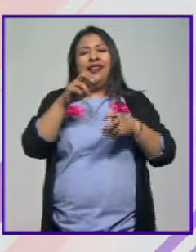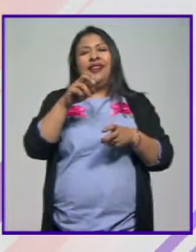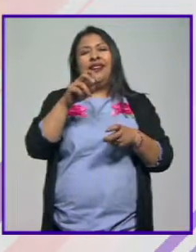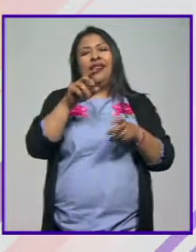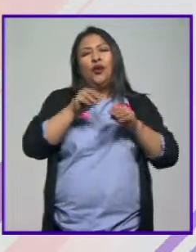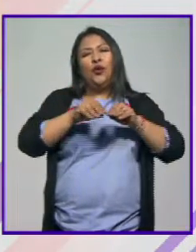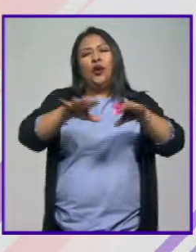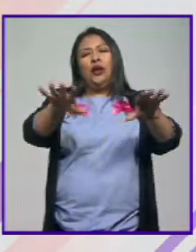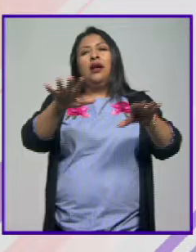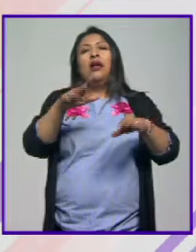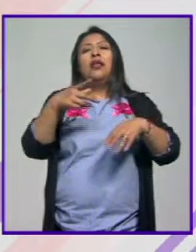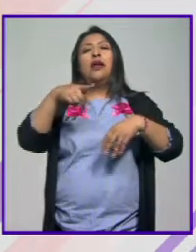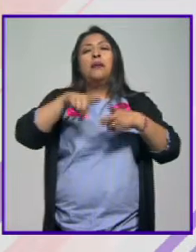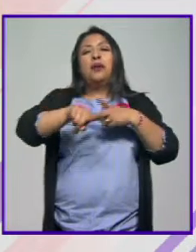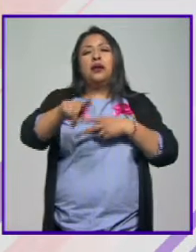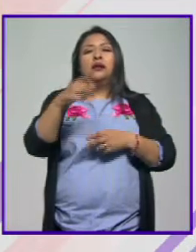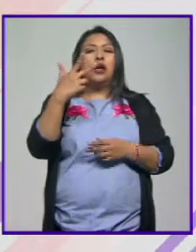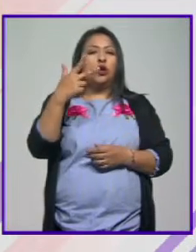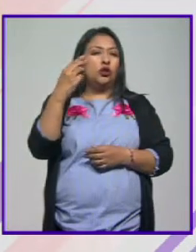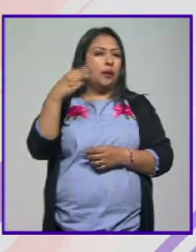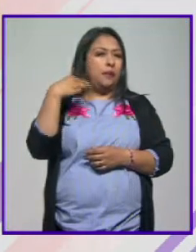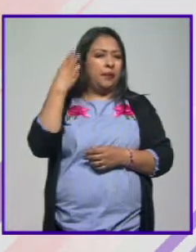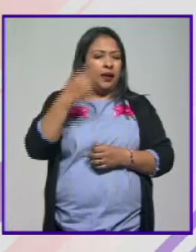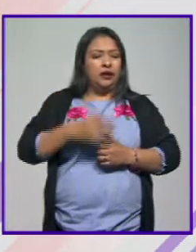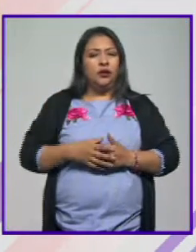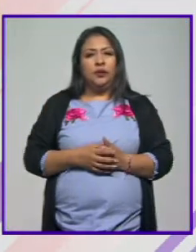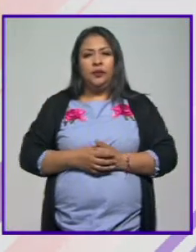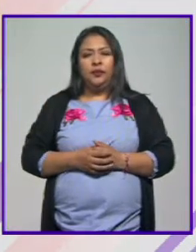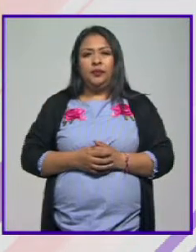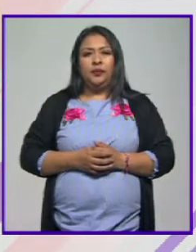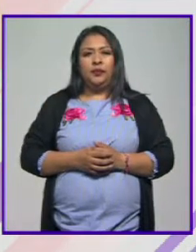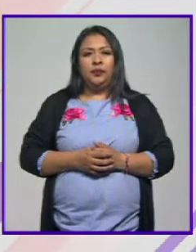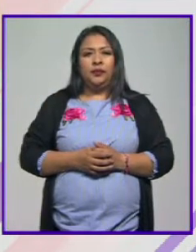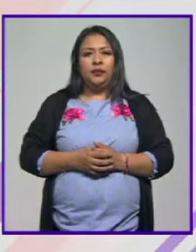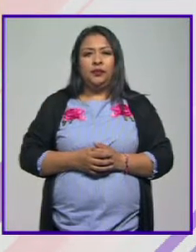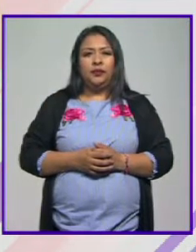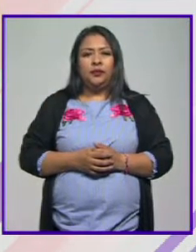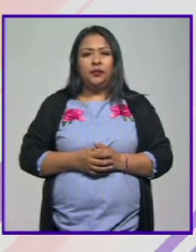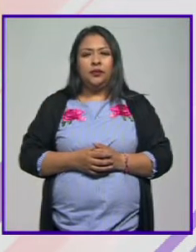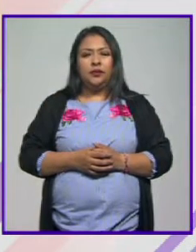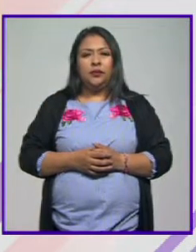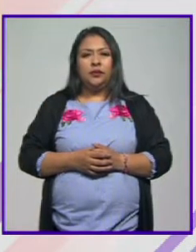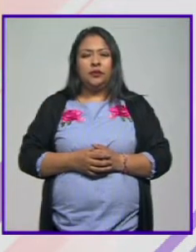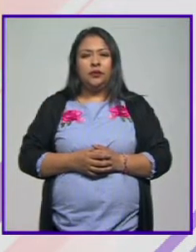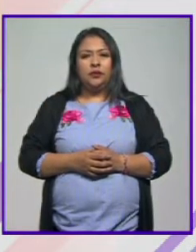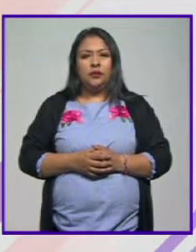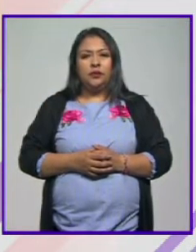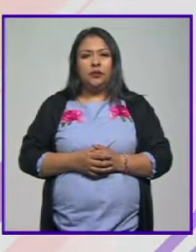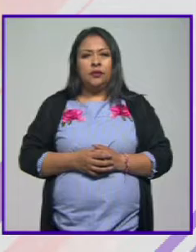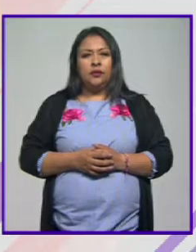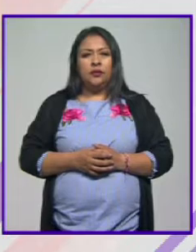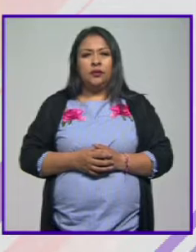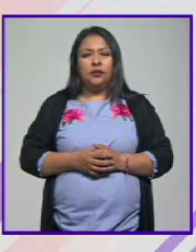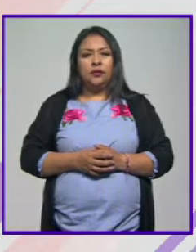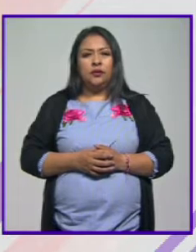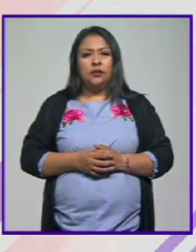y medios públicos a partir del 8 de marzo. Hay que traicionar a su país, pero no existía ningún país.